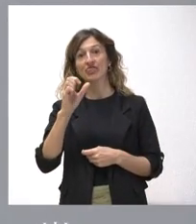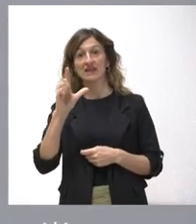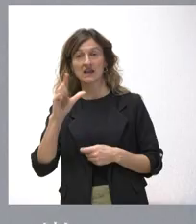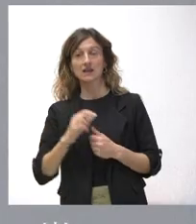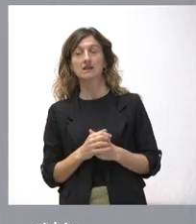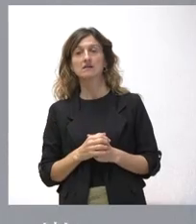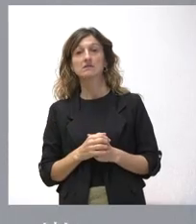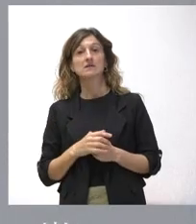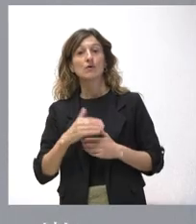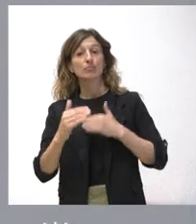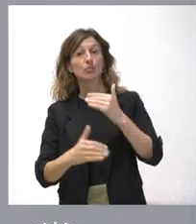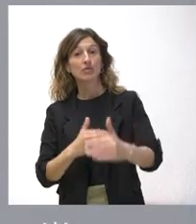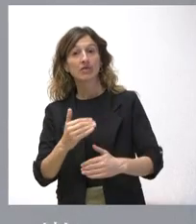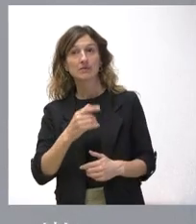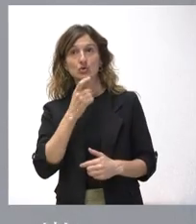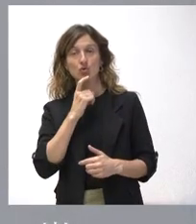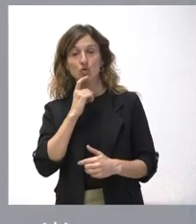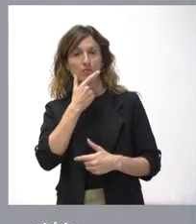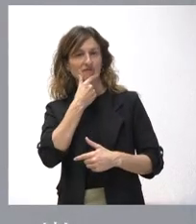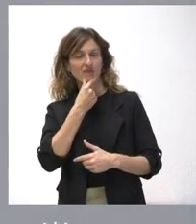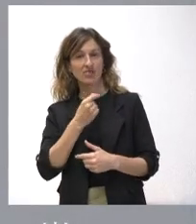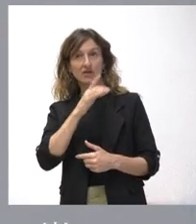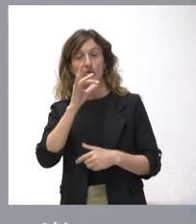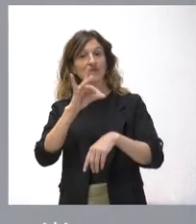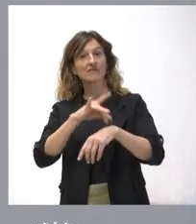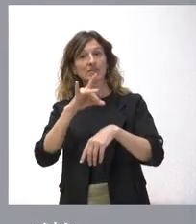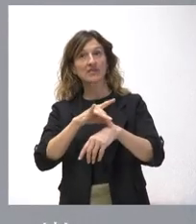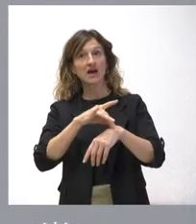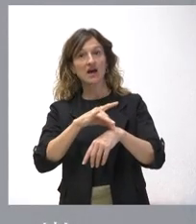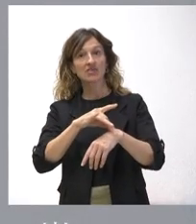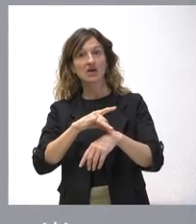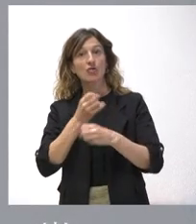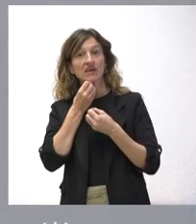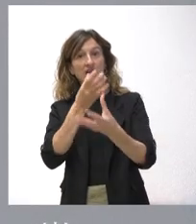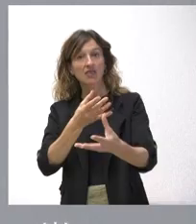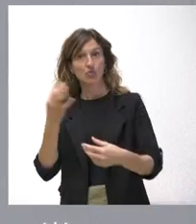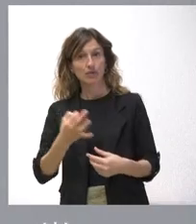hacemos nosotros es muy sencillo porque, como es una enfermedad de declaración obligatoria,